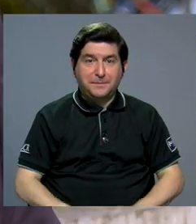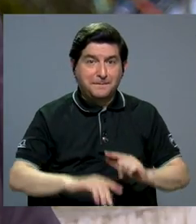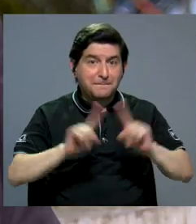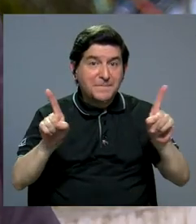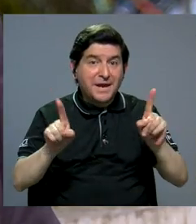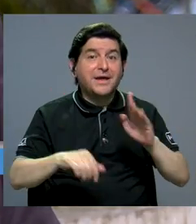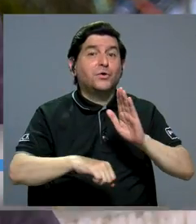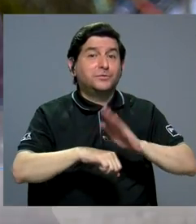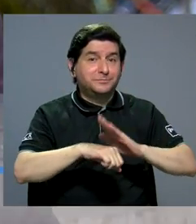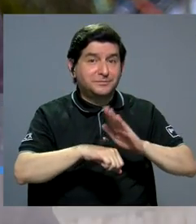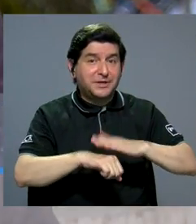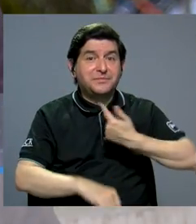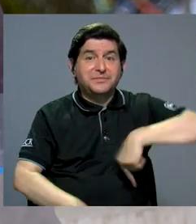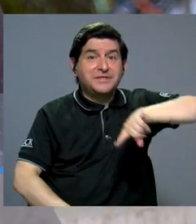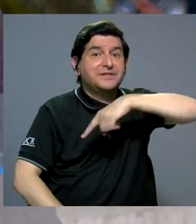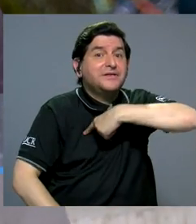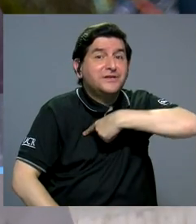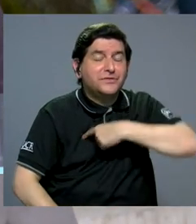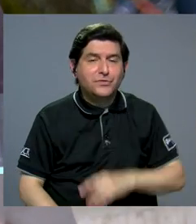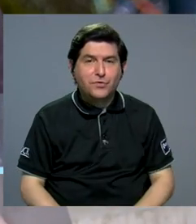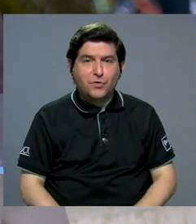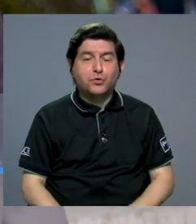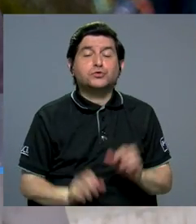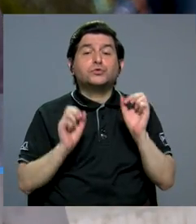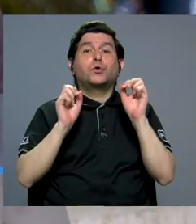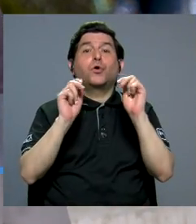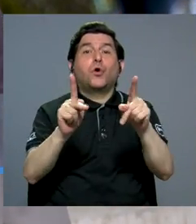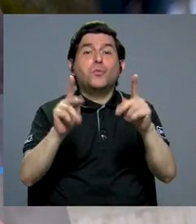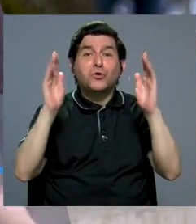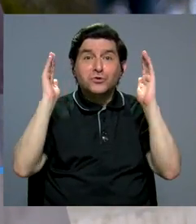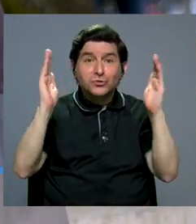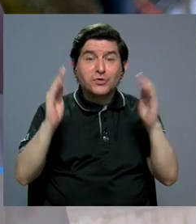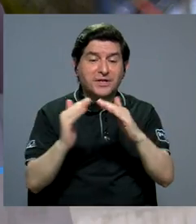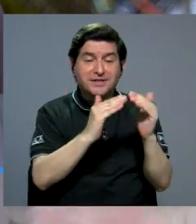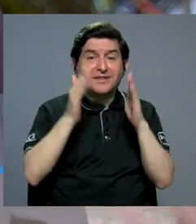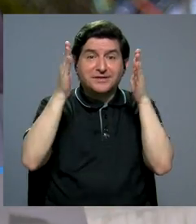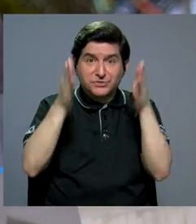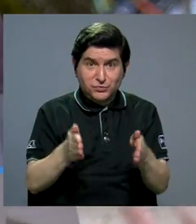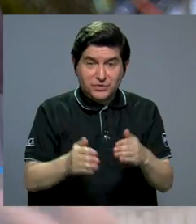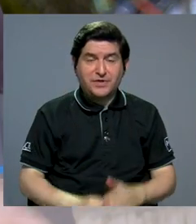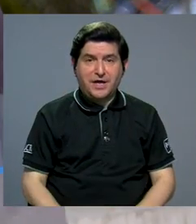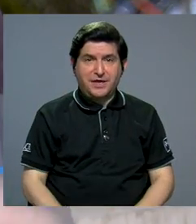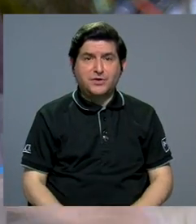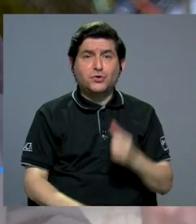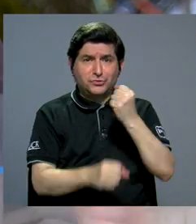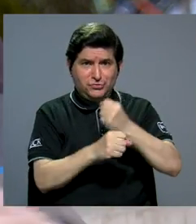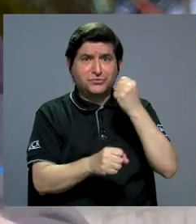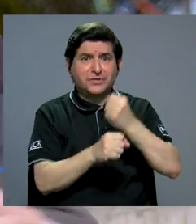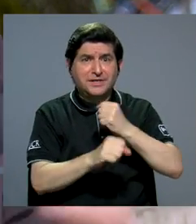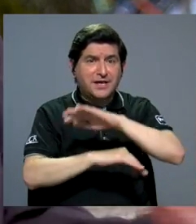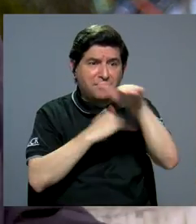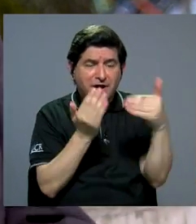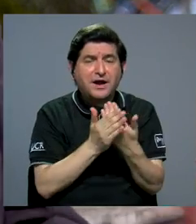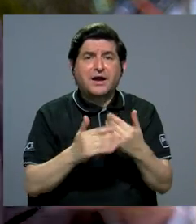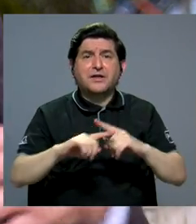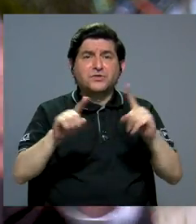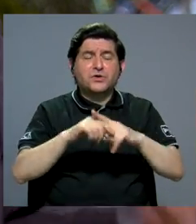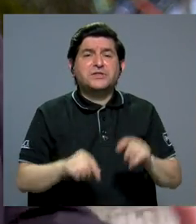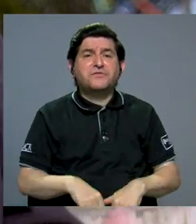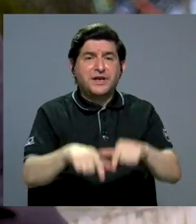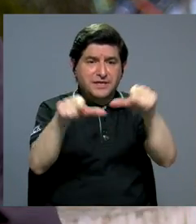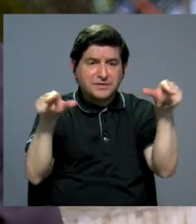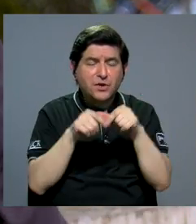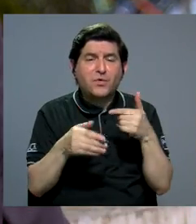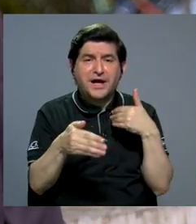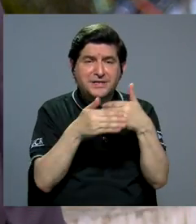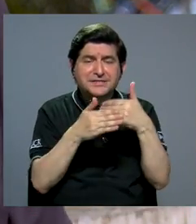nos va a permitir tener una enorme posibilidad para los ciudadanos que viven o trabajan en todas las estaciones o